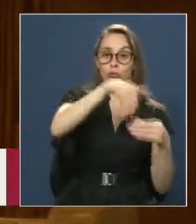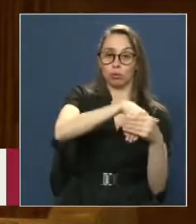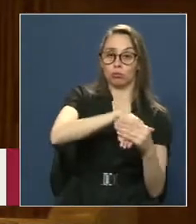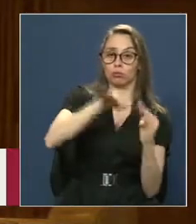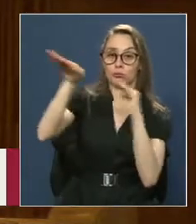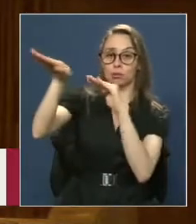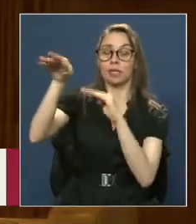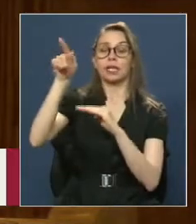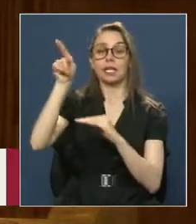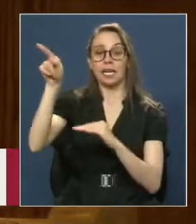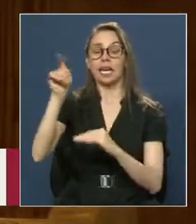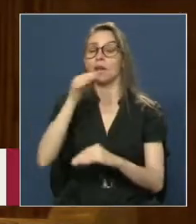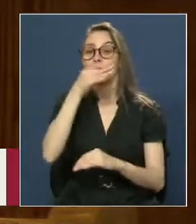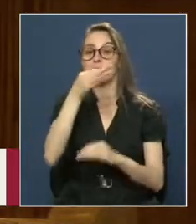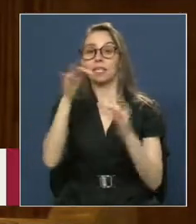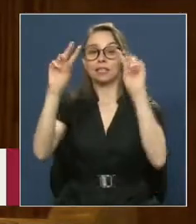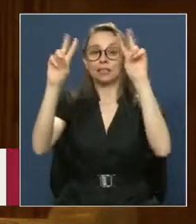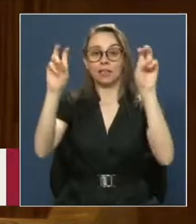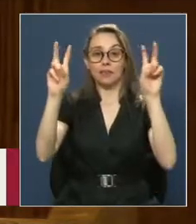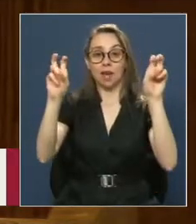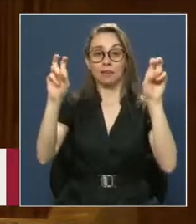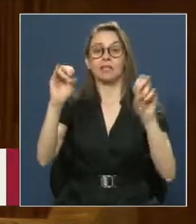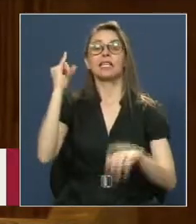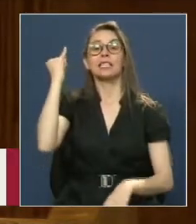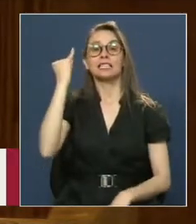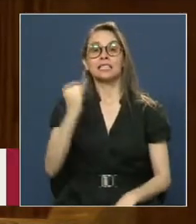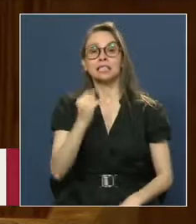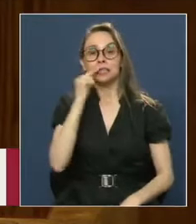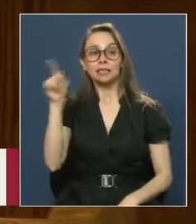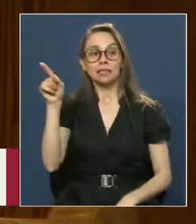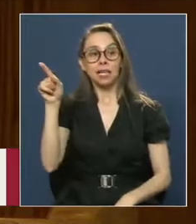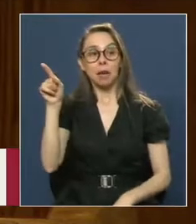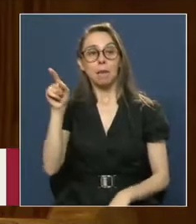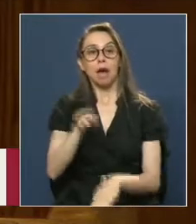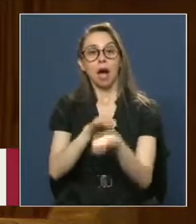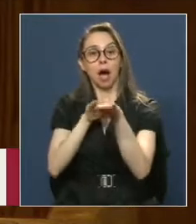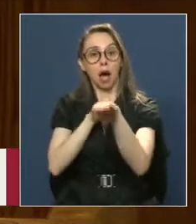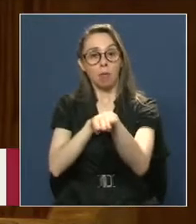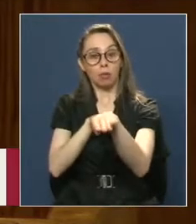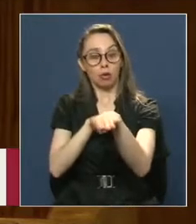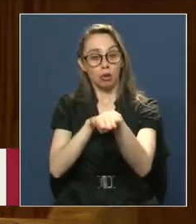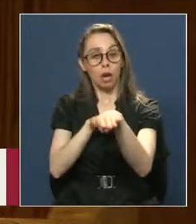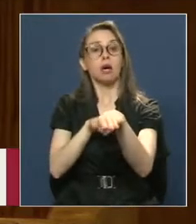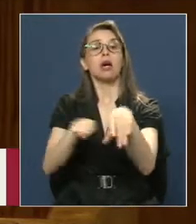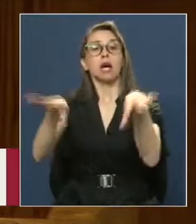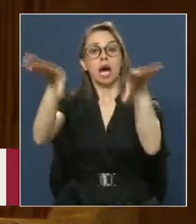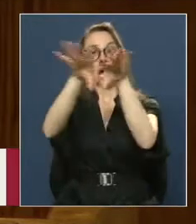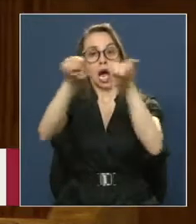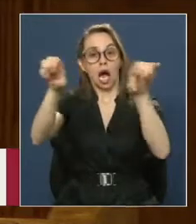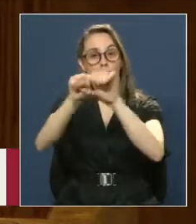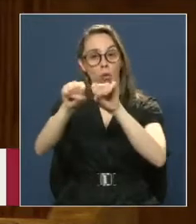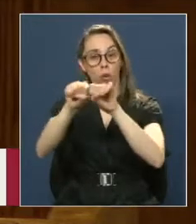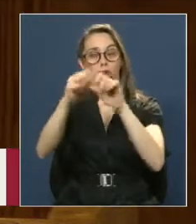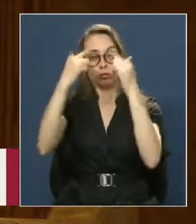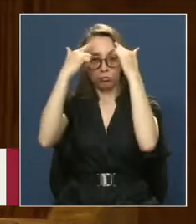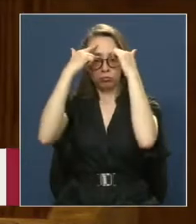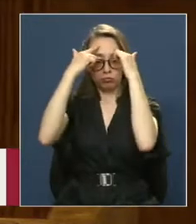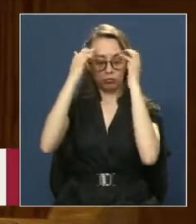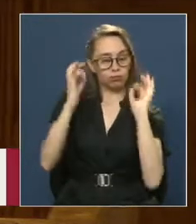Comillas Era siempre Partidario De llegar A acuerdos Razonables